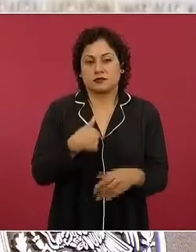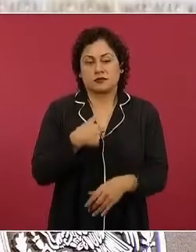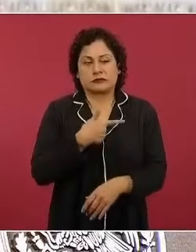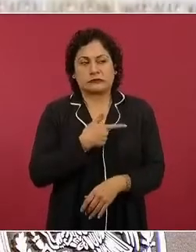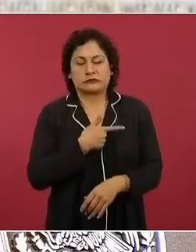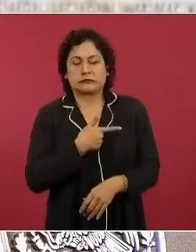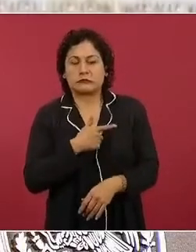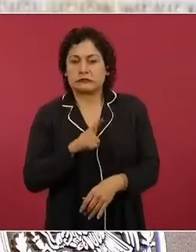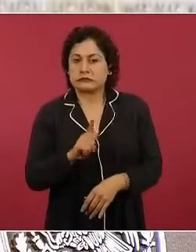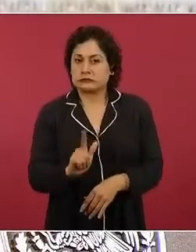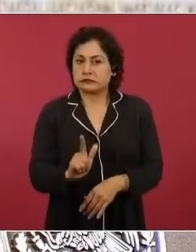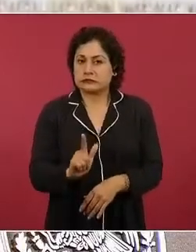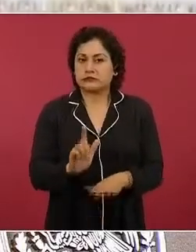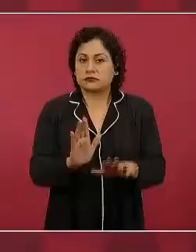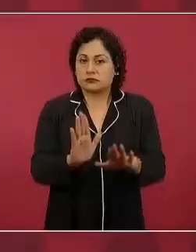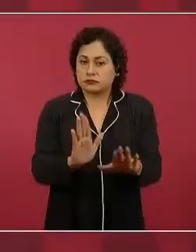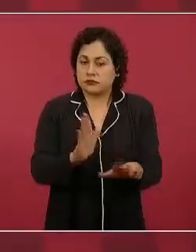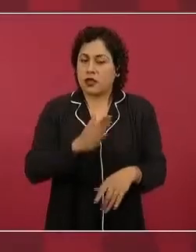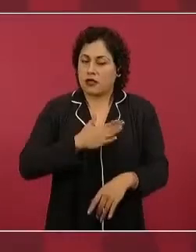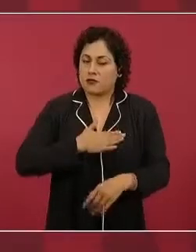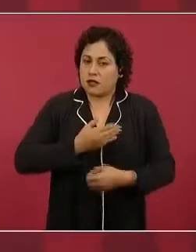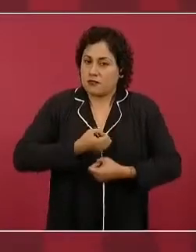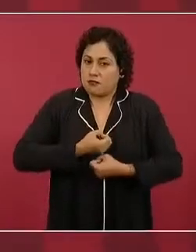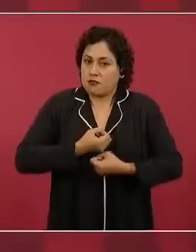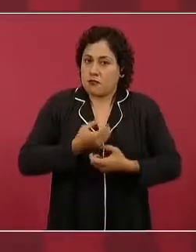y eso lo digo porque